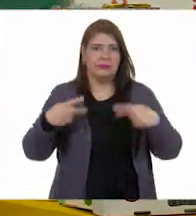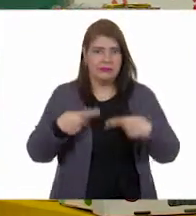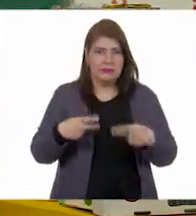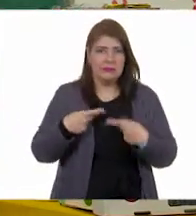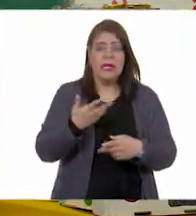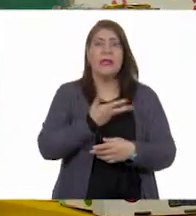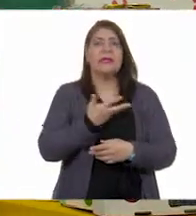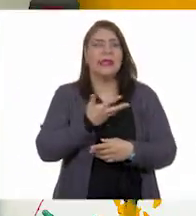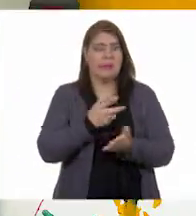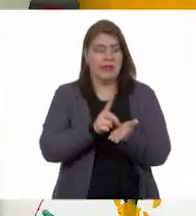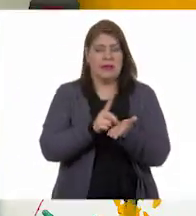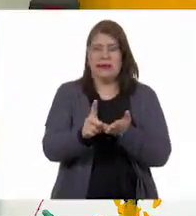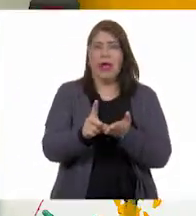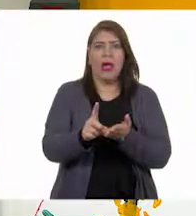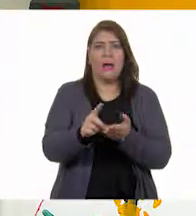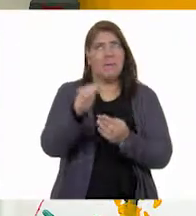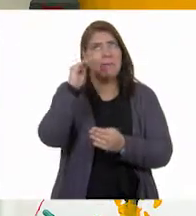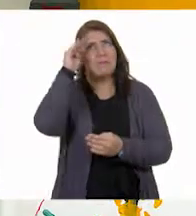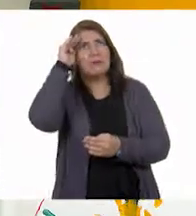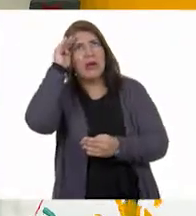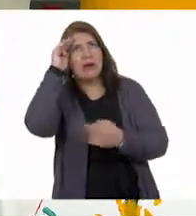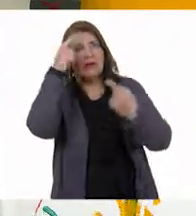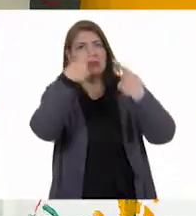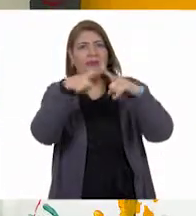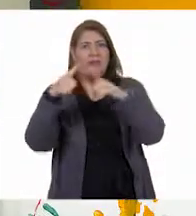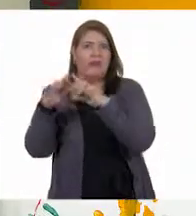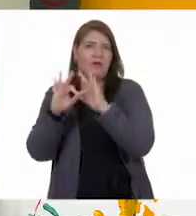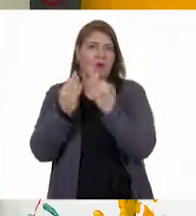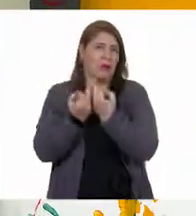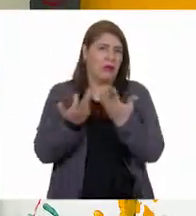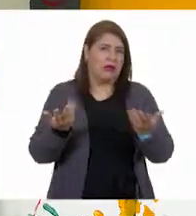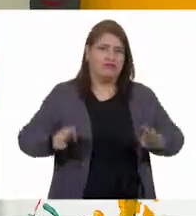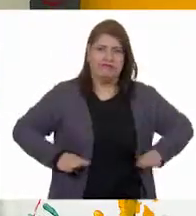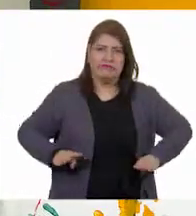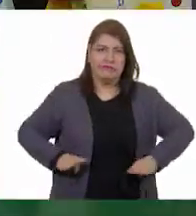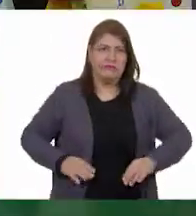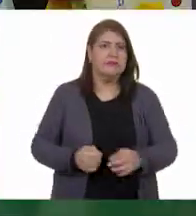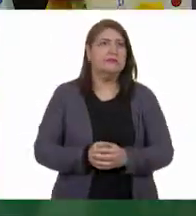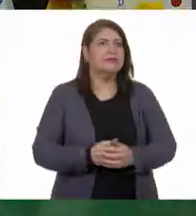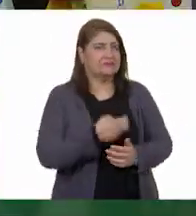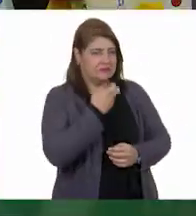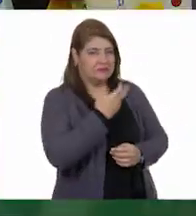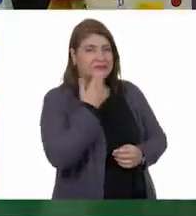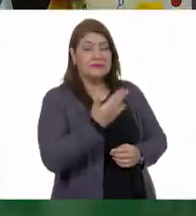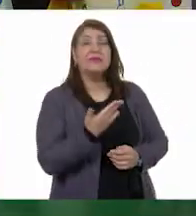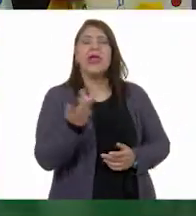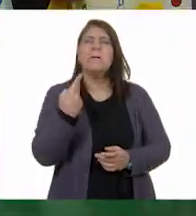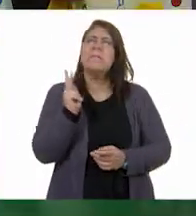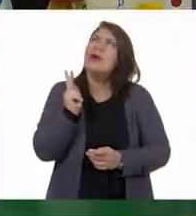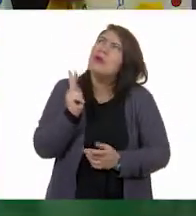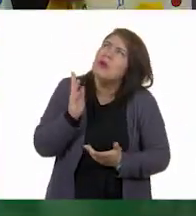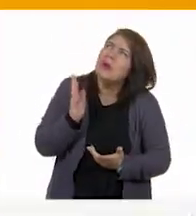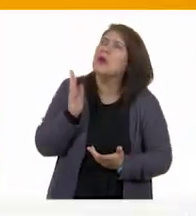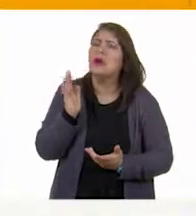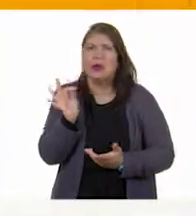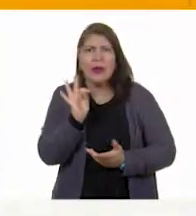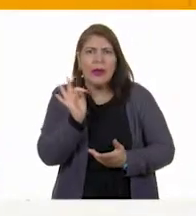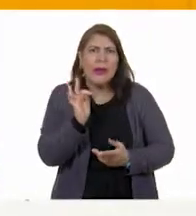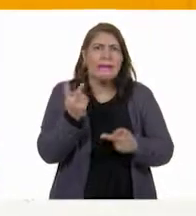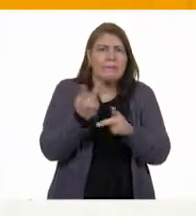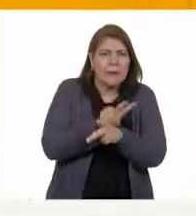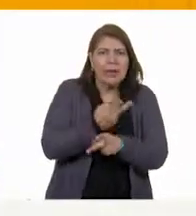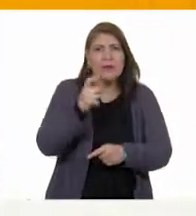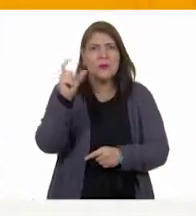diferente. Sí, así es, Gloria. Pero, ¿qué pasa cuando tenemos